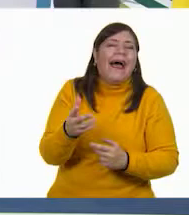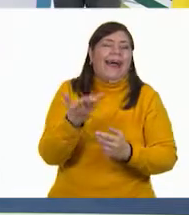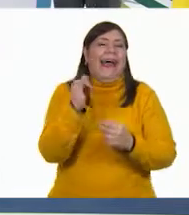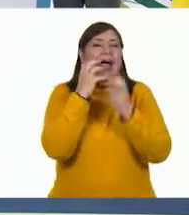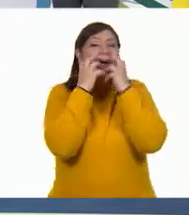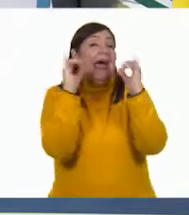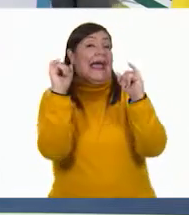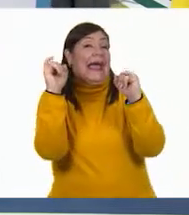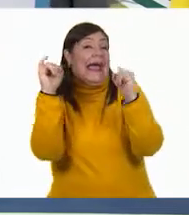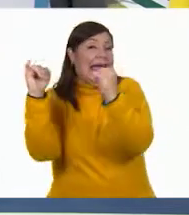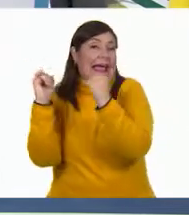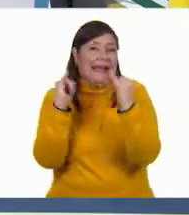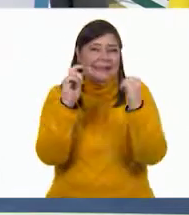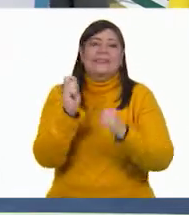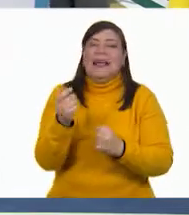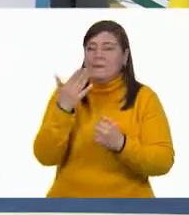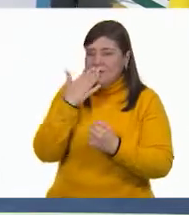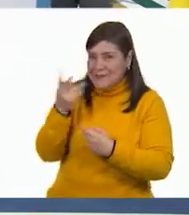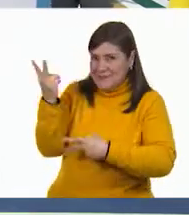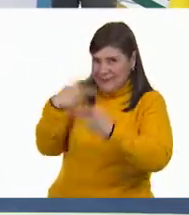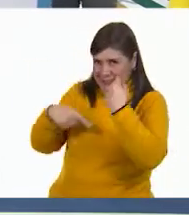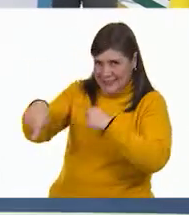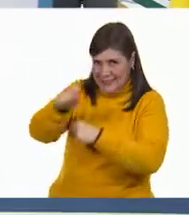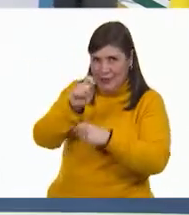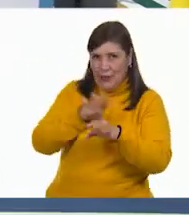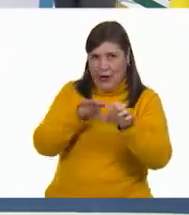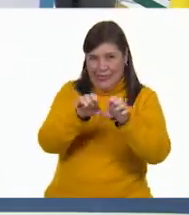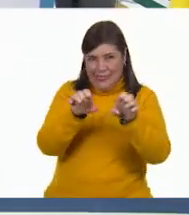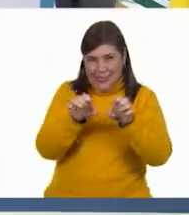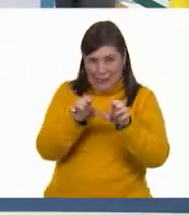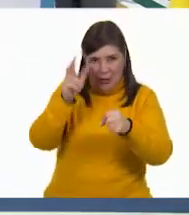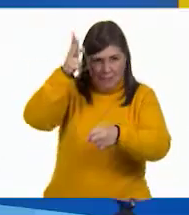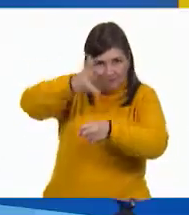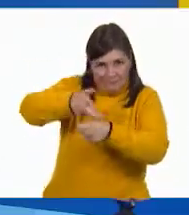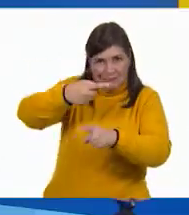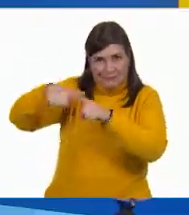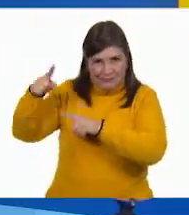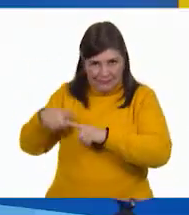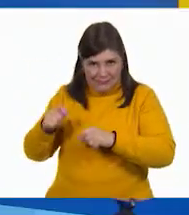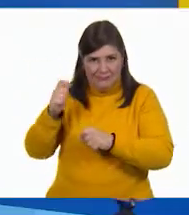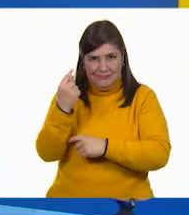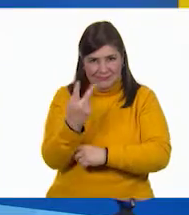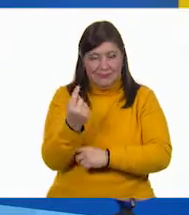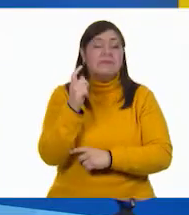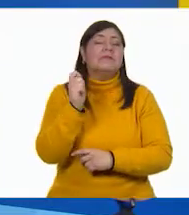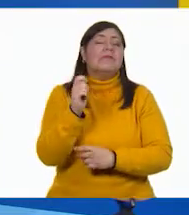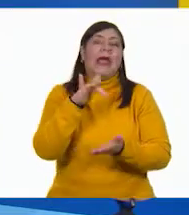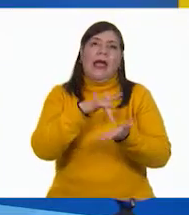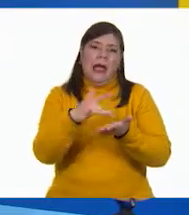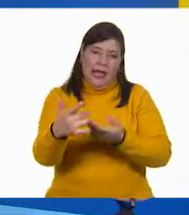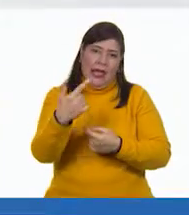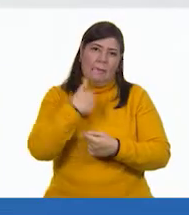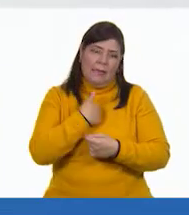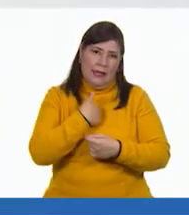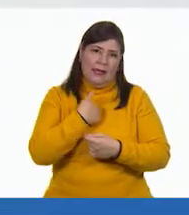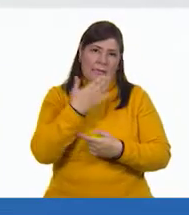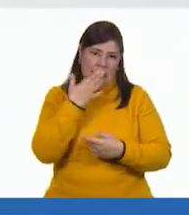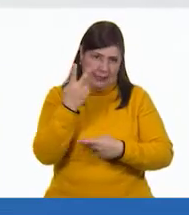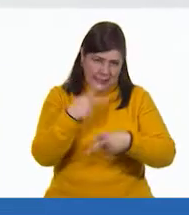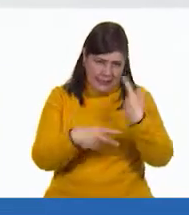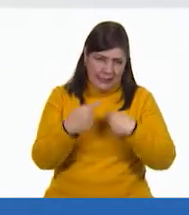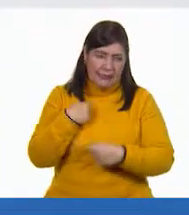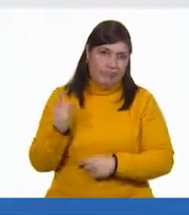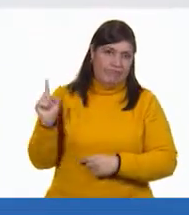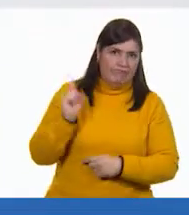¿Qué? ¿Esa es la bienvenida de nuestro equipo de producción? Muchas gracias por el recibimiento. Y para arrancar y quitarme. Un